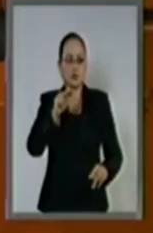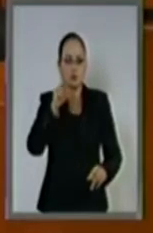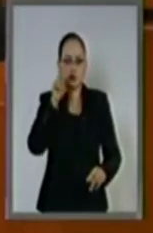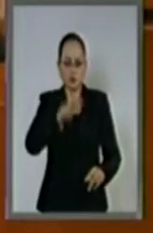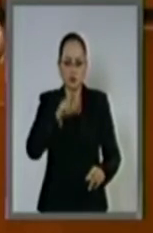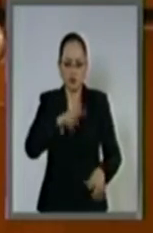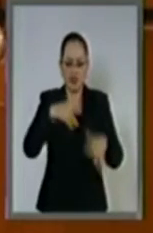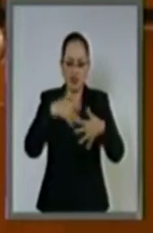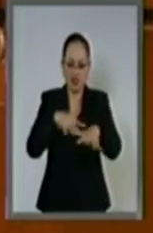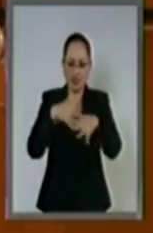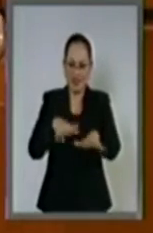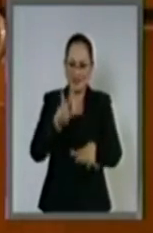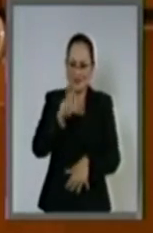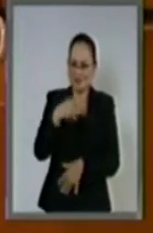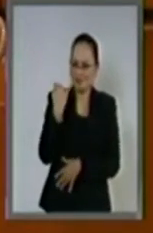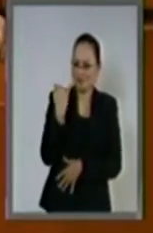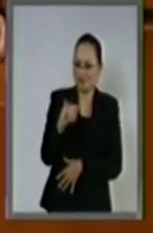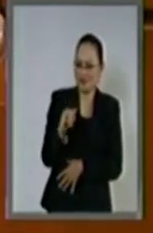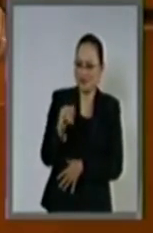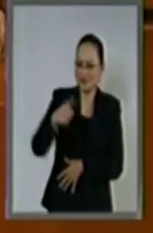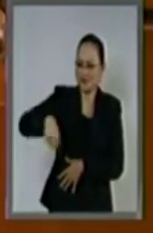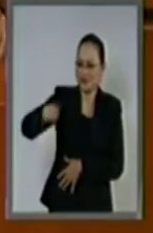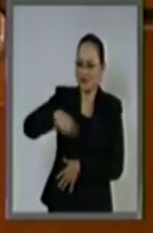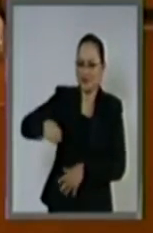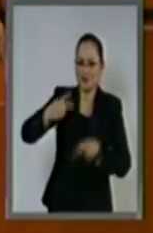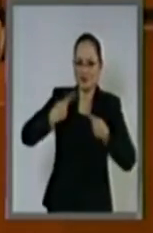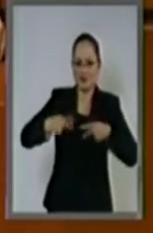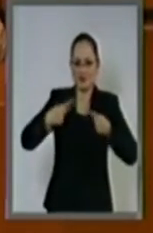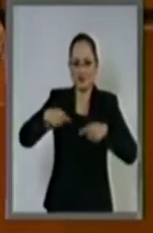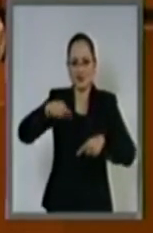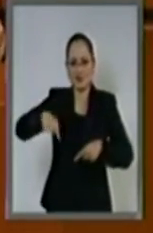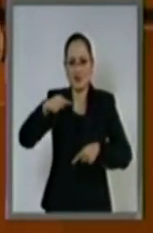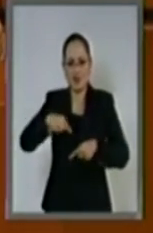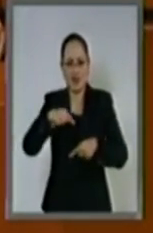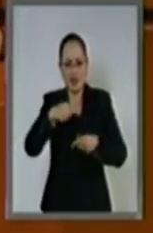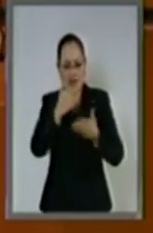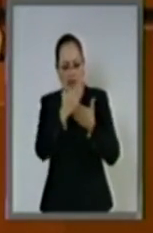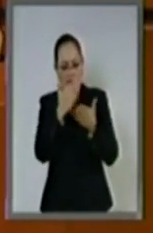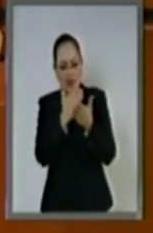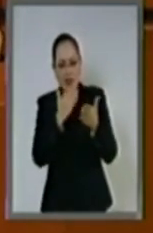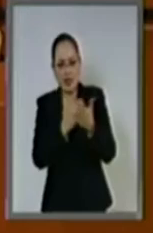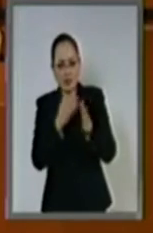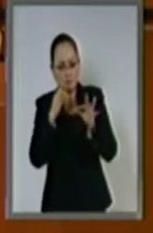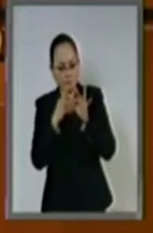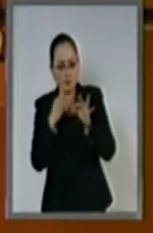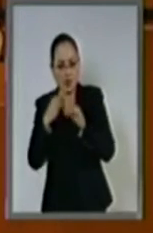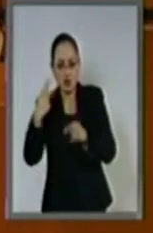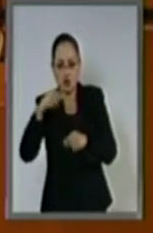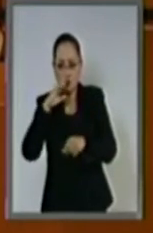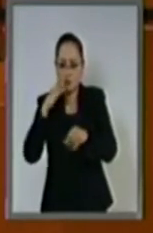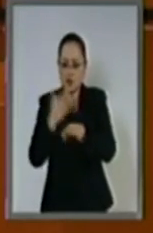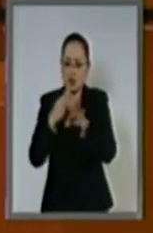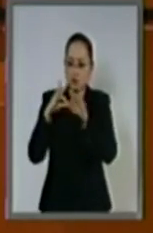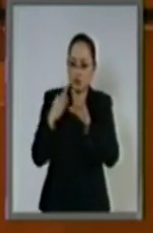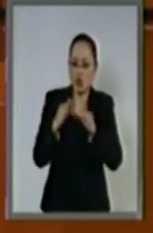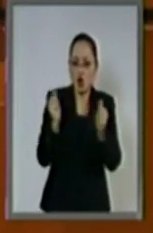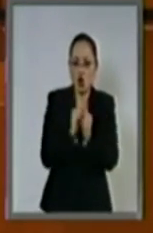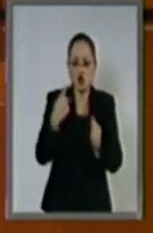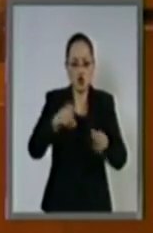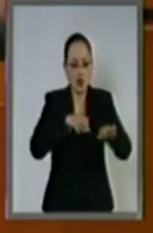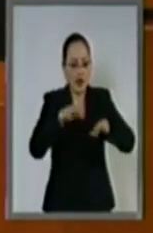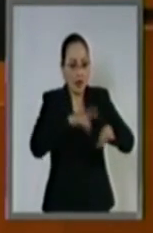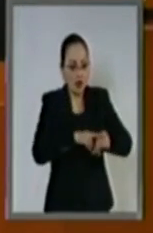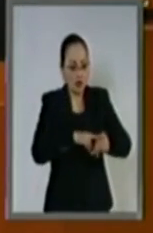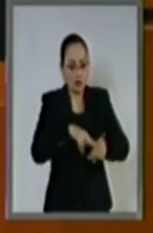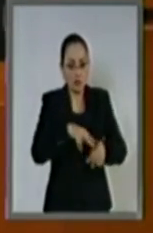ridícula, que son los señores que no cumplen muchas de las cosas que están obligados con los trabajadores, pero